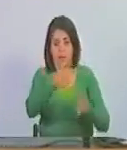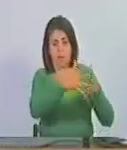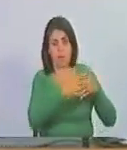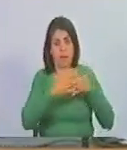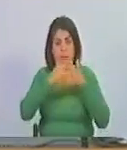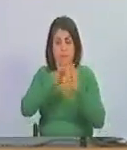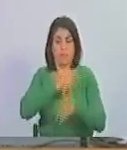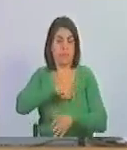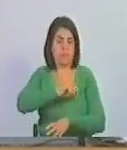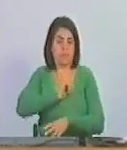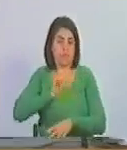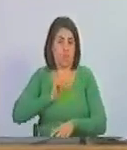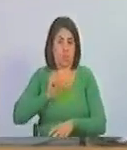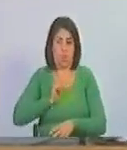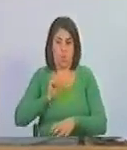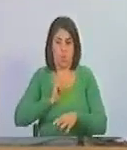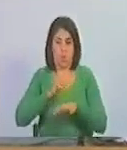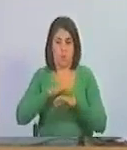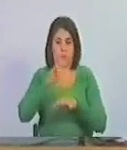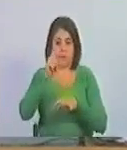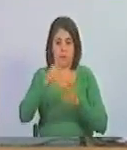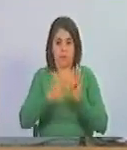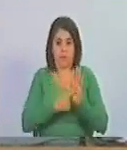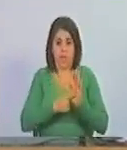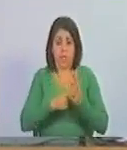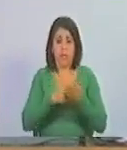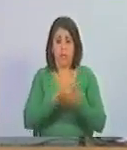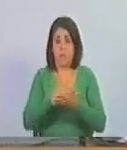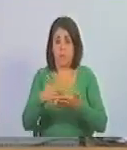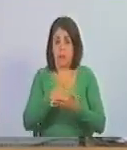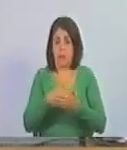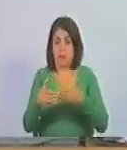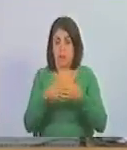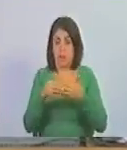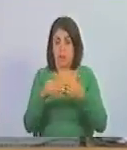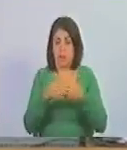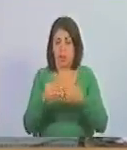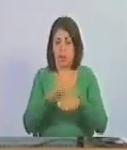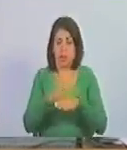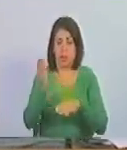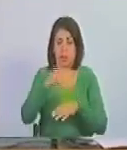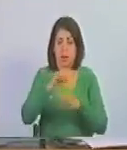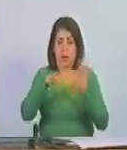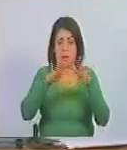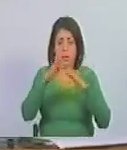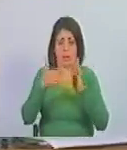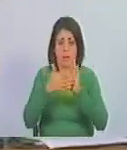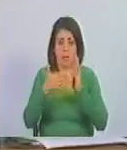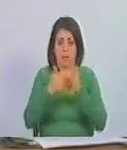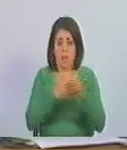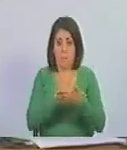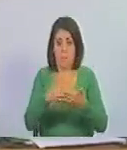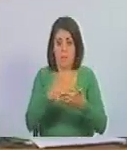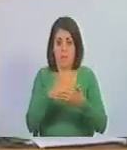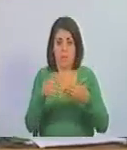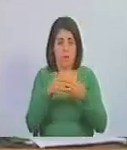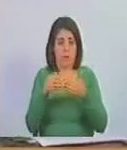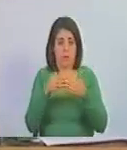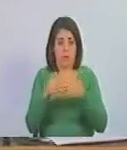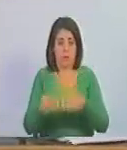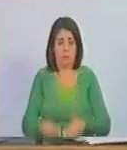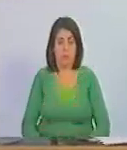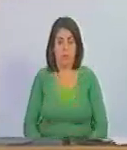Unidos de España son miles de millones de dólares más de 15 mil millones de dólares